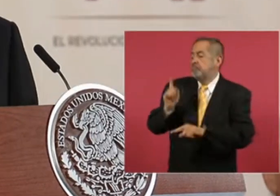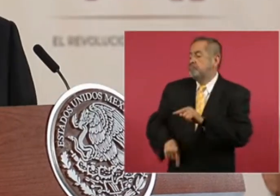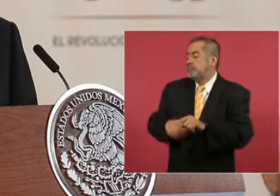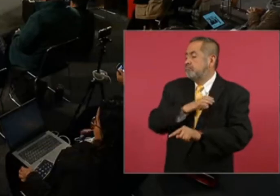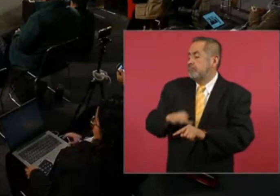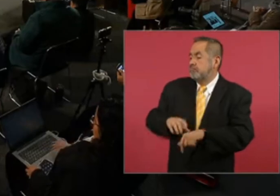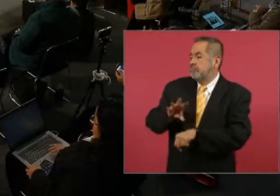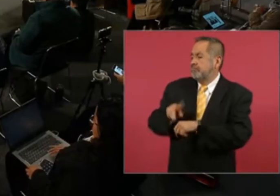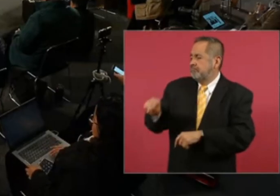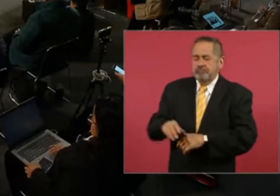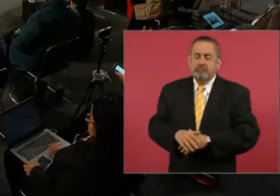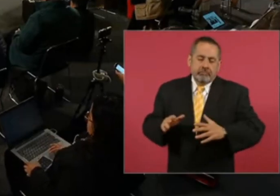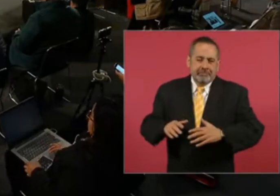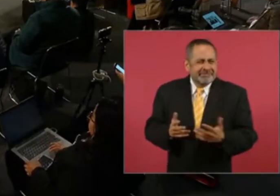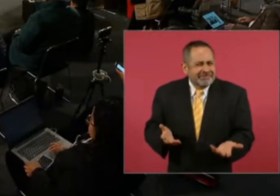¿Dónde está el derecho?